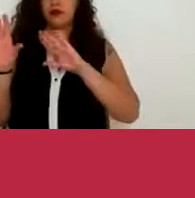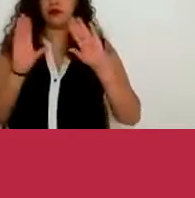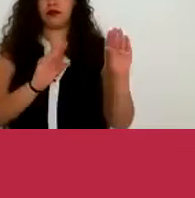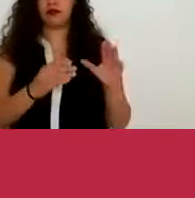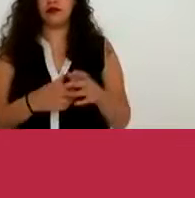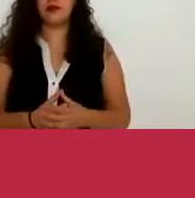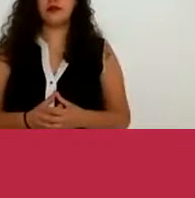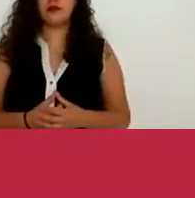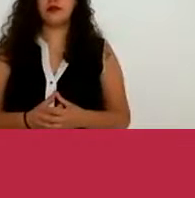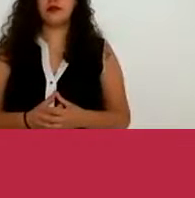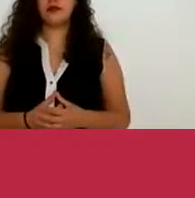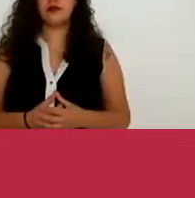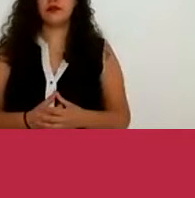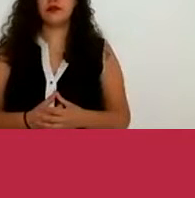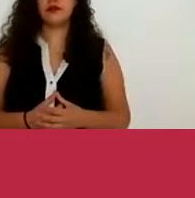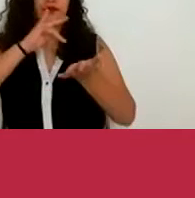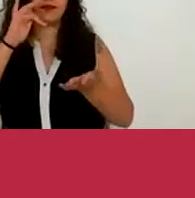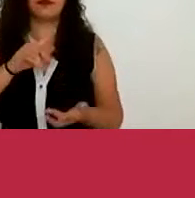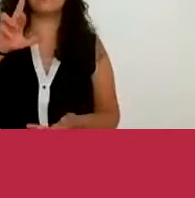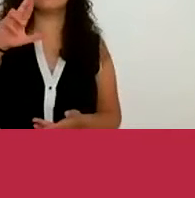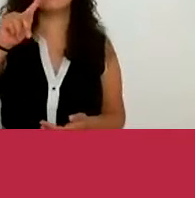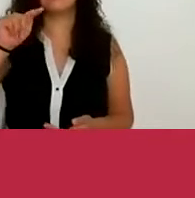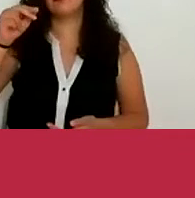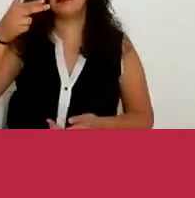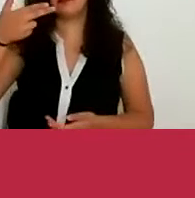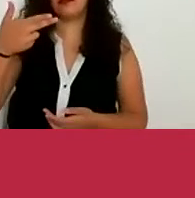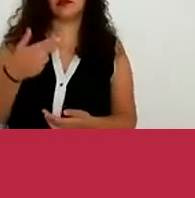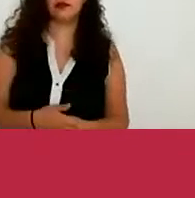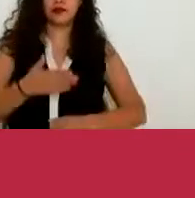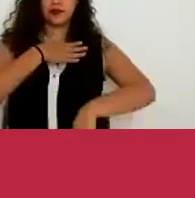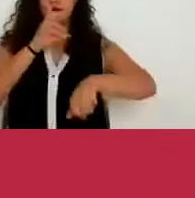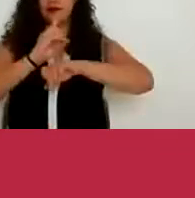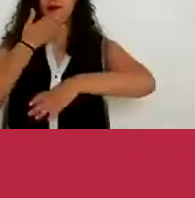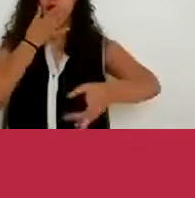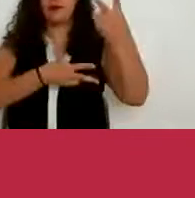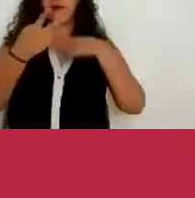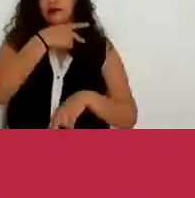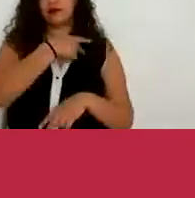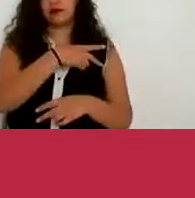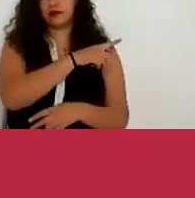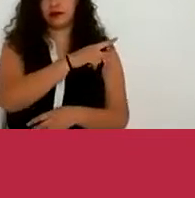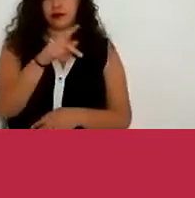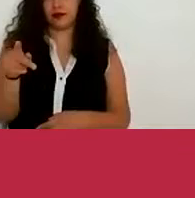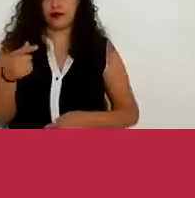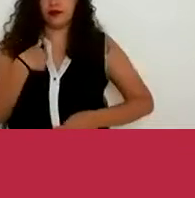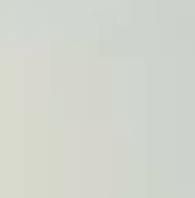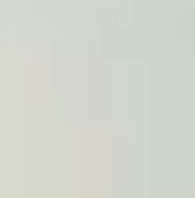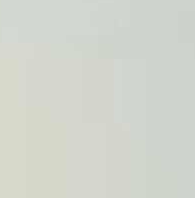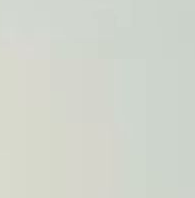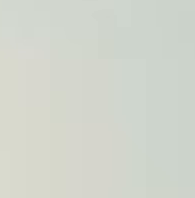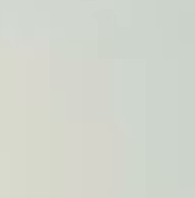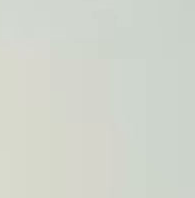Muchísimas gracias, Ruth. Buenos días, bienvenidos a todos. Para nosotros es un gusto que nos acompañen esta mañana